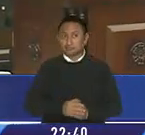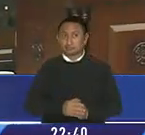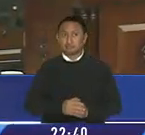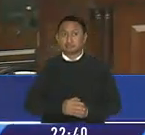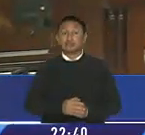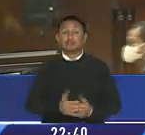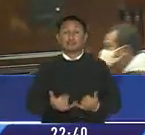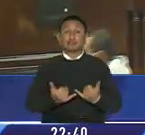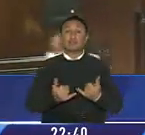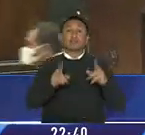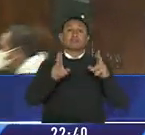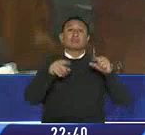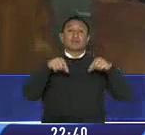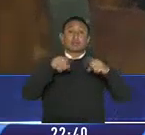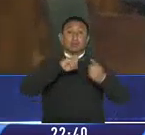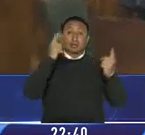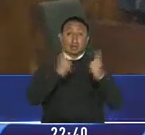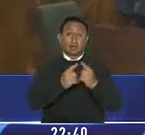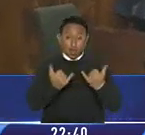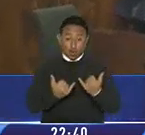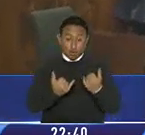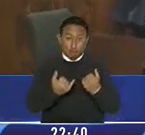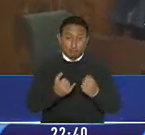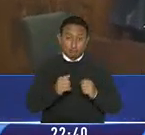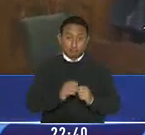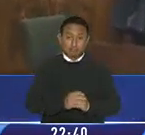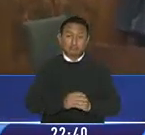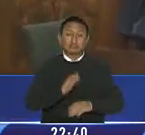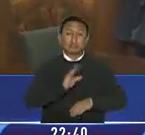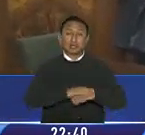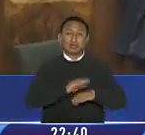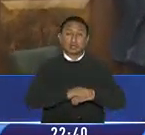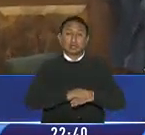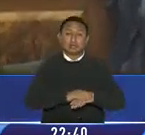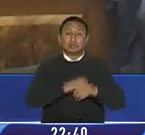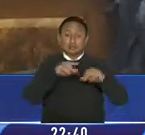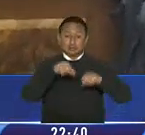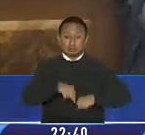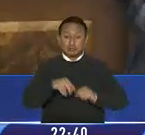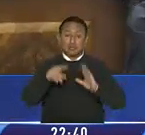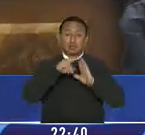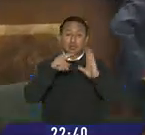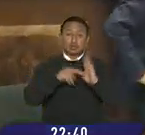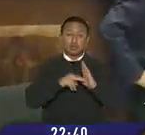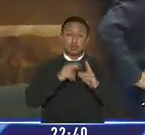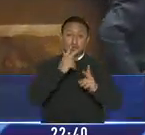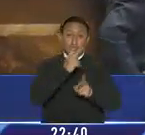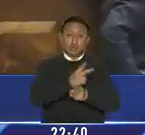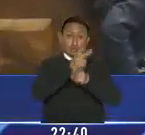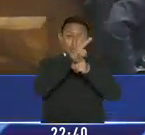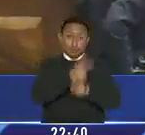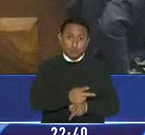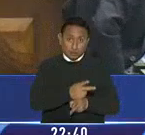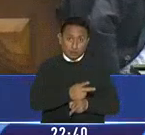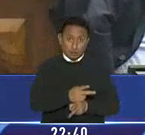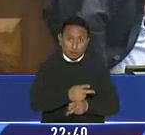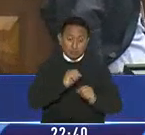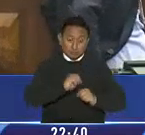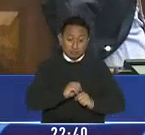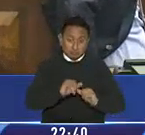tratar este cambio del orden del día en razón de que las medidas cautelares están